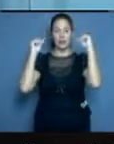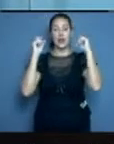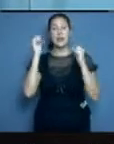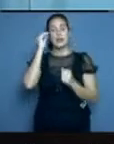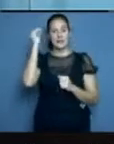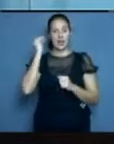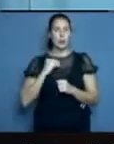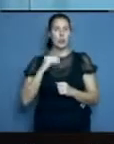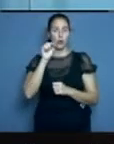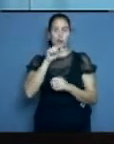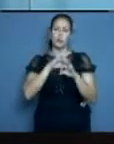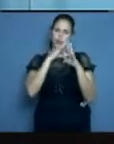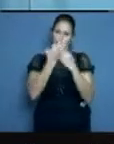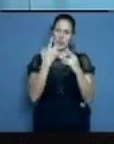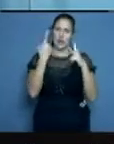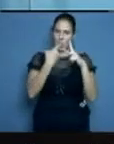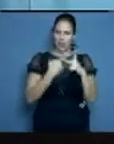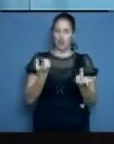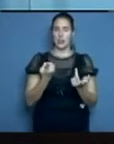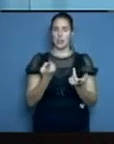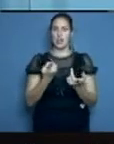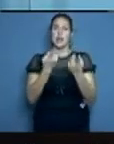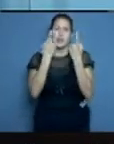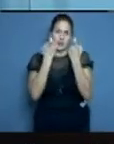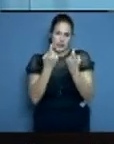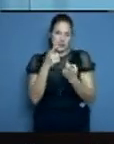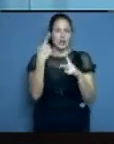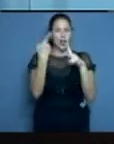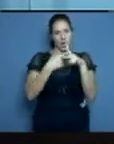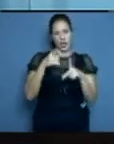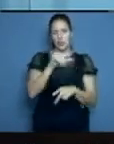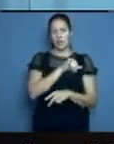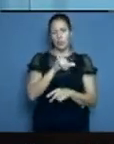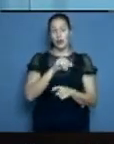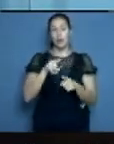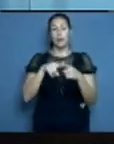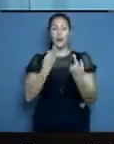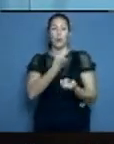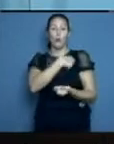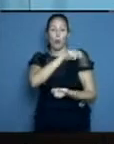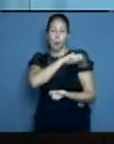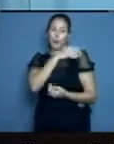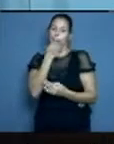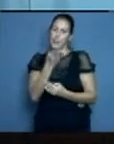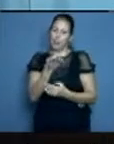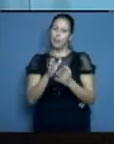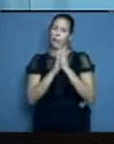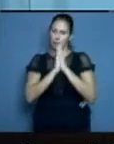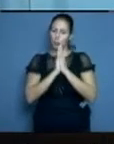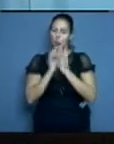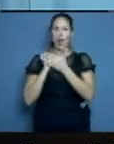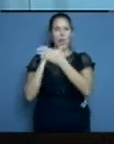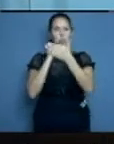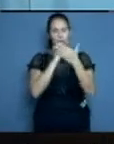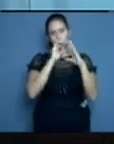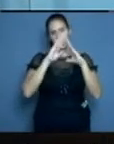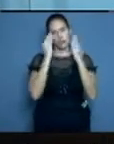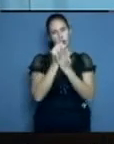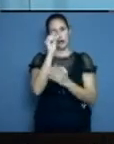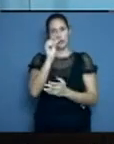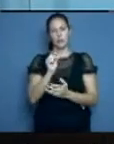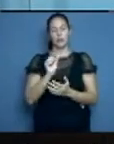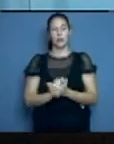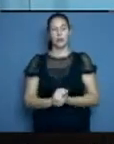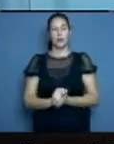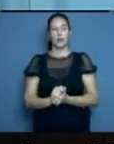tienen necesidades, que tienen familia, pero el pueblo guinero en estos momentos le pide un extra. A las autoridades políticas y gubernamentales